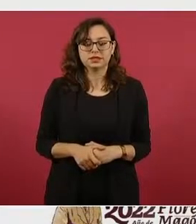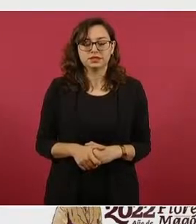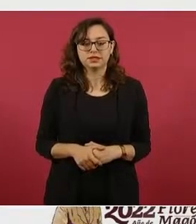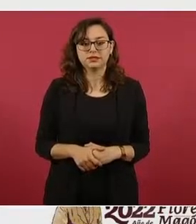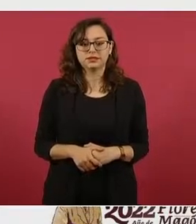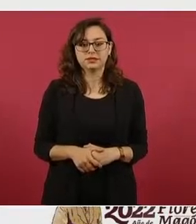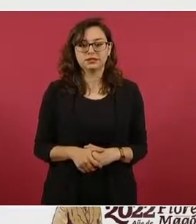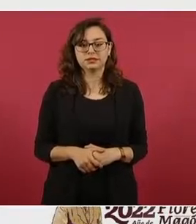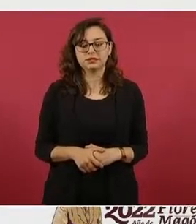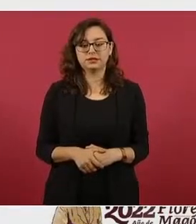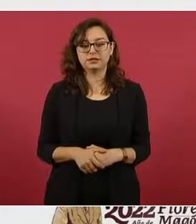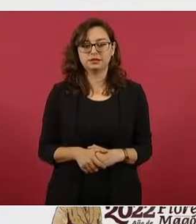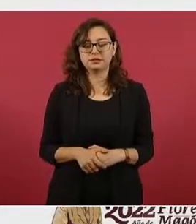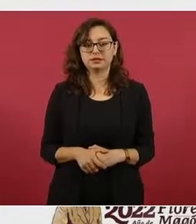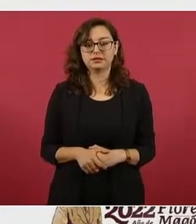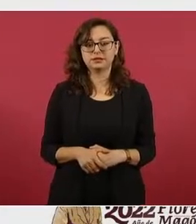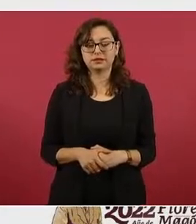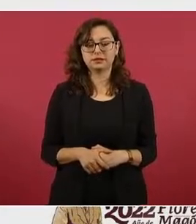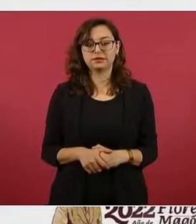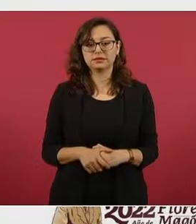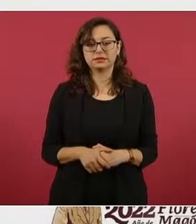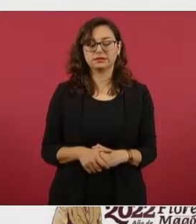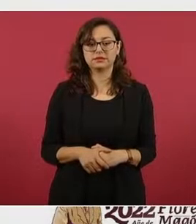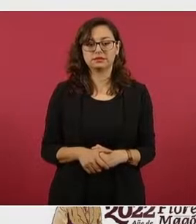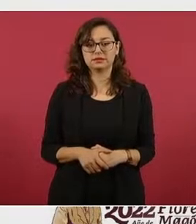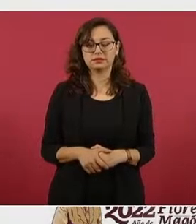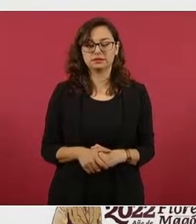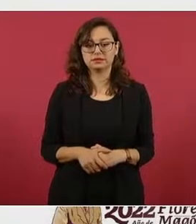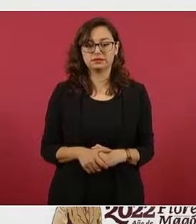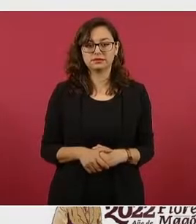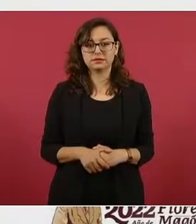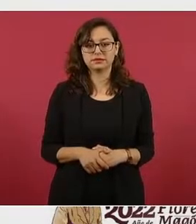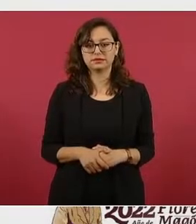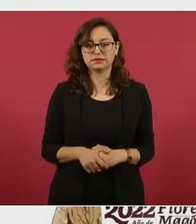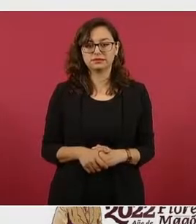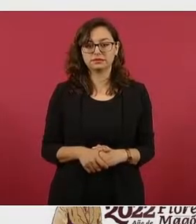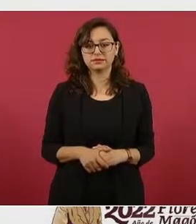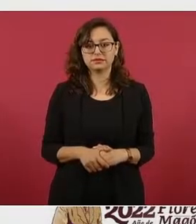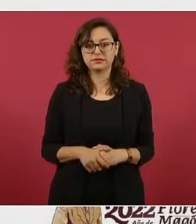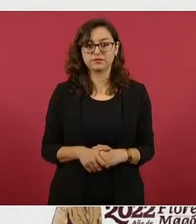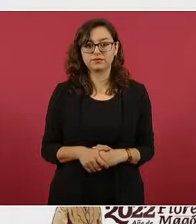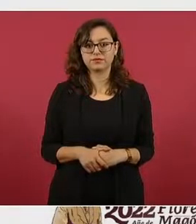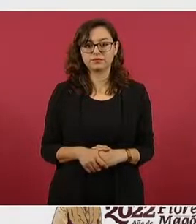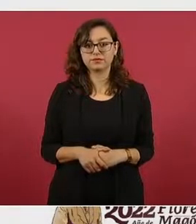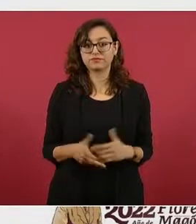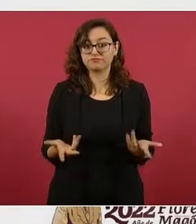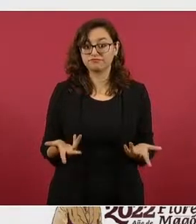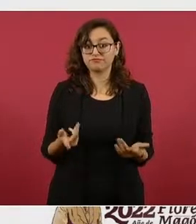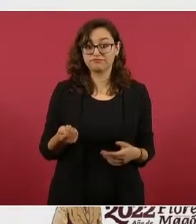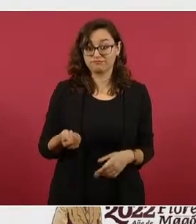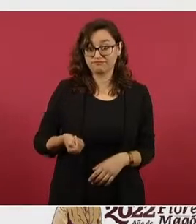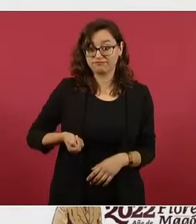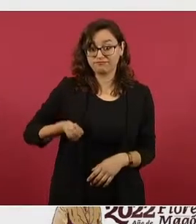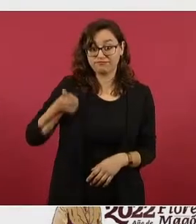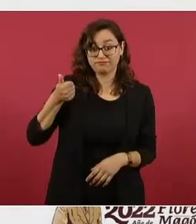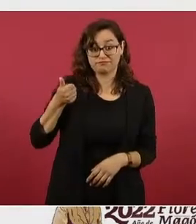casi nunca.